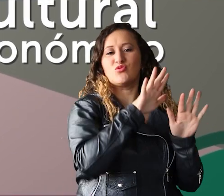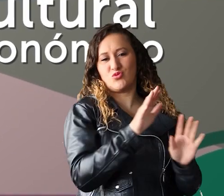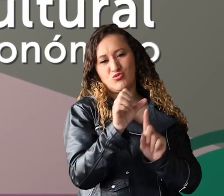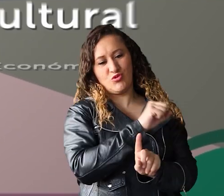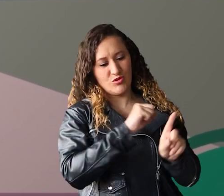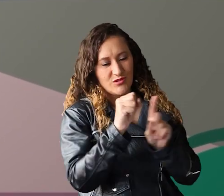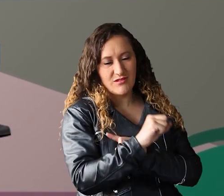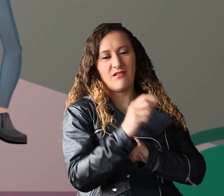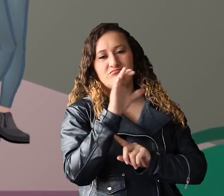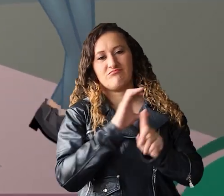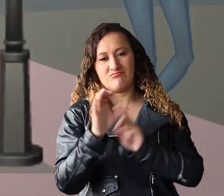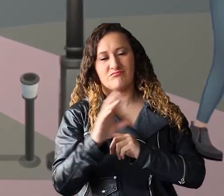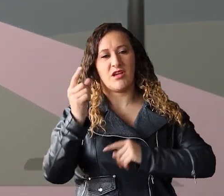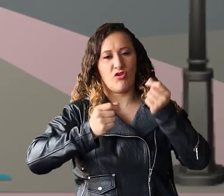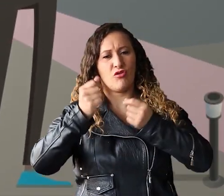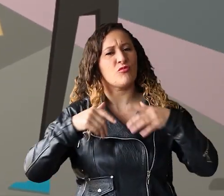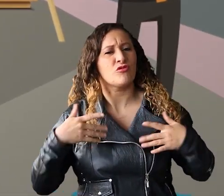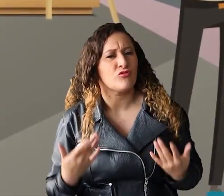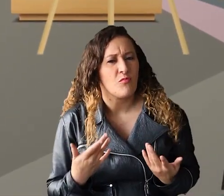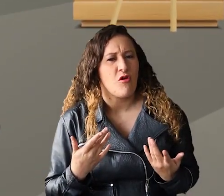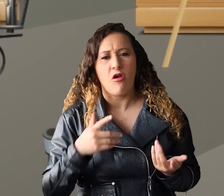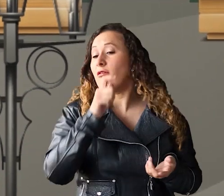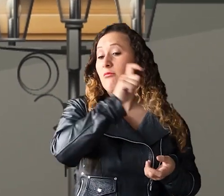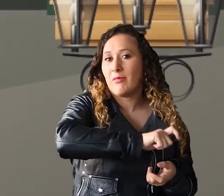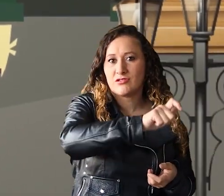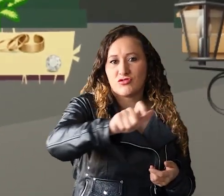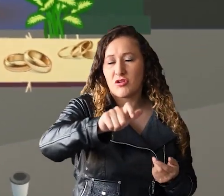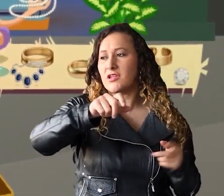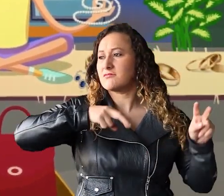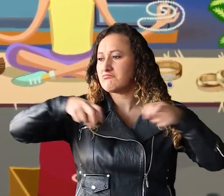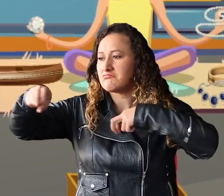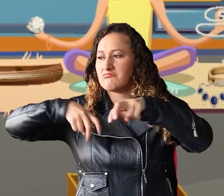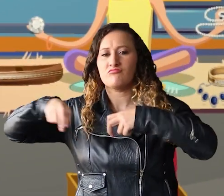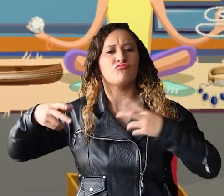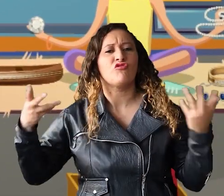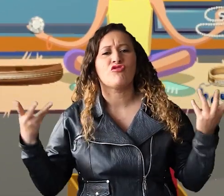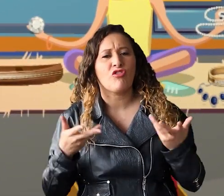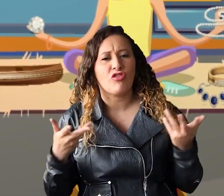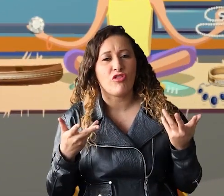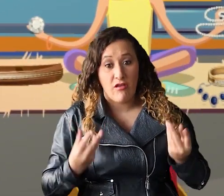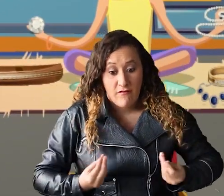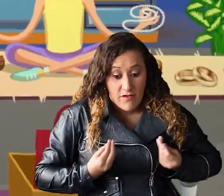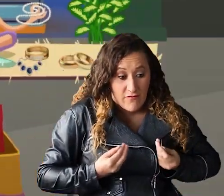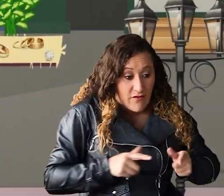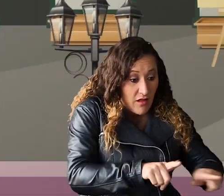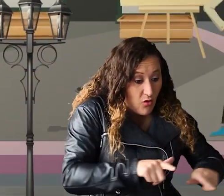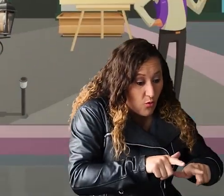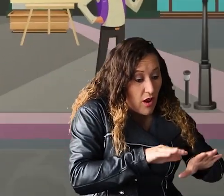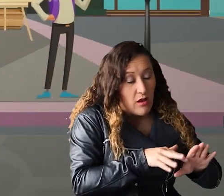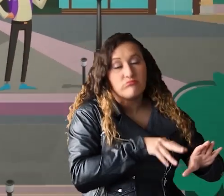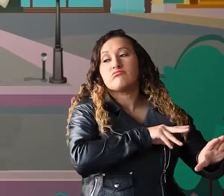cultural y económico relacionado con el movimiento de las personas que se desplazan a lugares fuera de su lugar habitual de residencia y